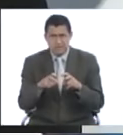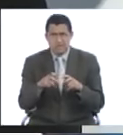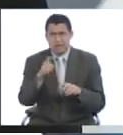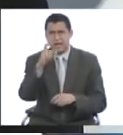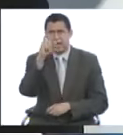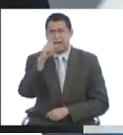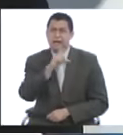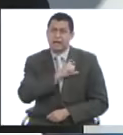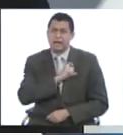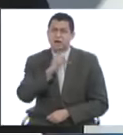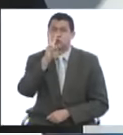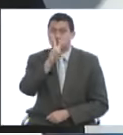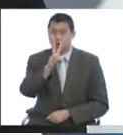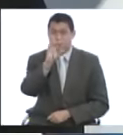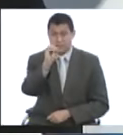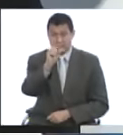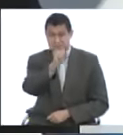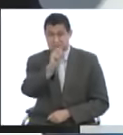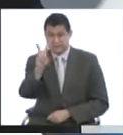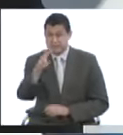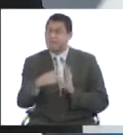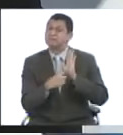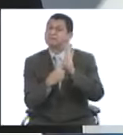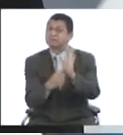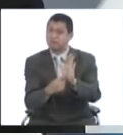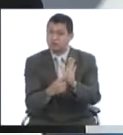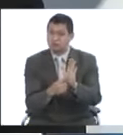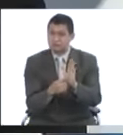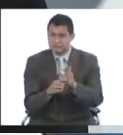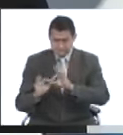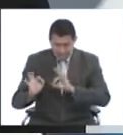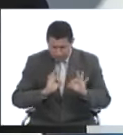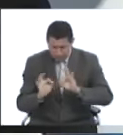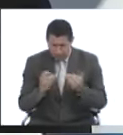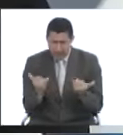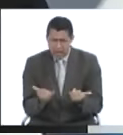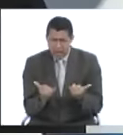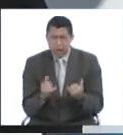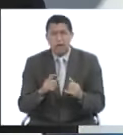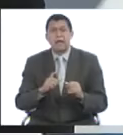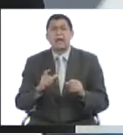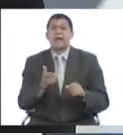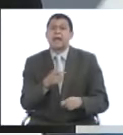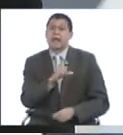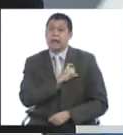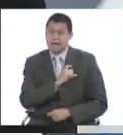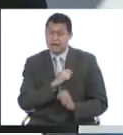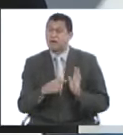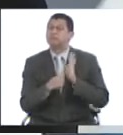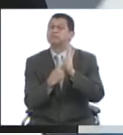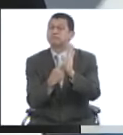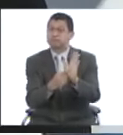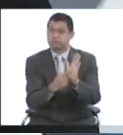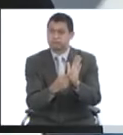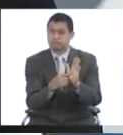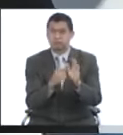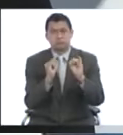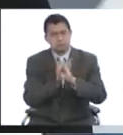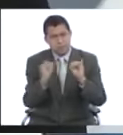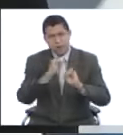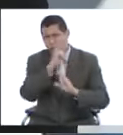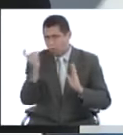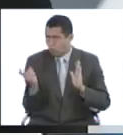de 2016, de 2017. Vamos a terminarlo de realizar ahora en enero de 2017. Terminamos con